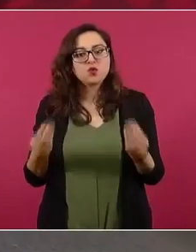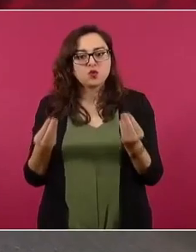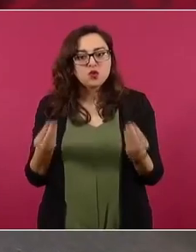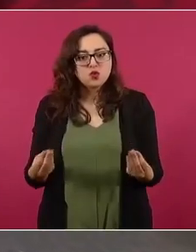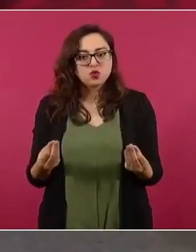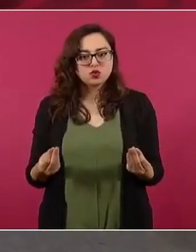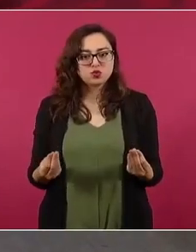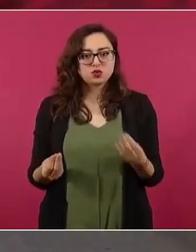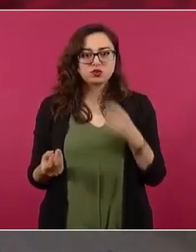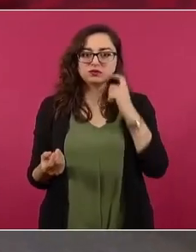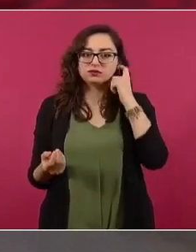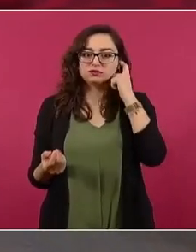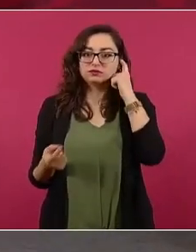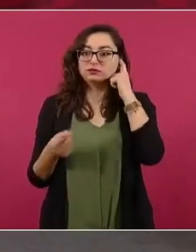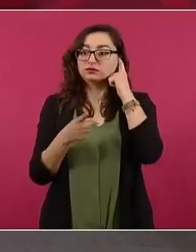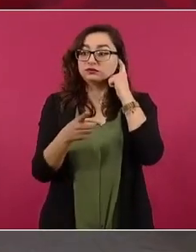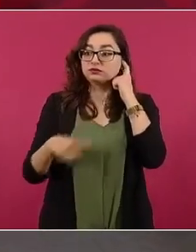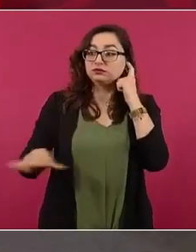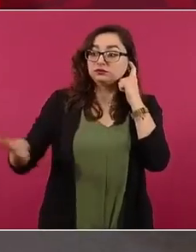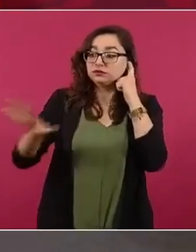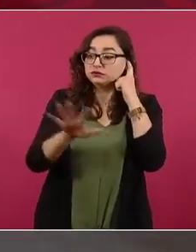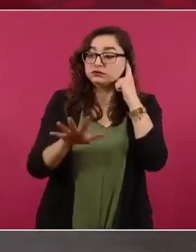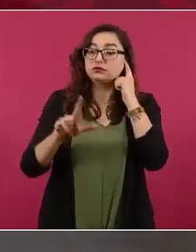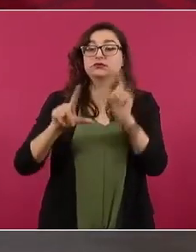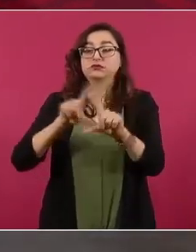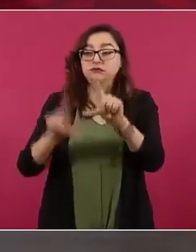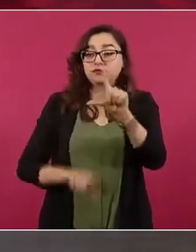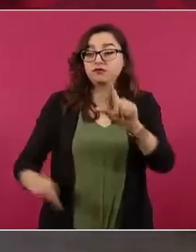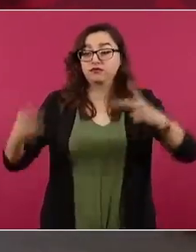resistir todas las calamidades.